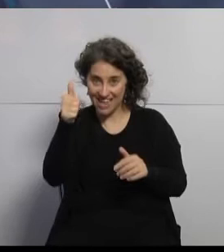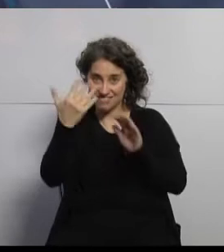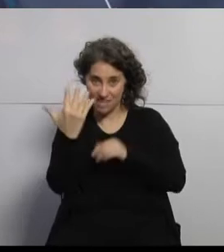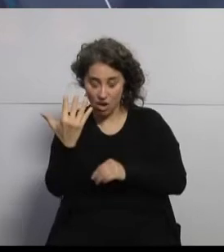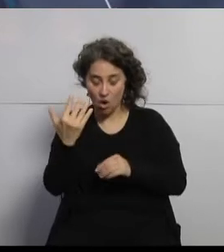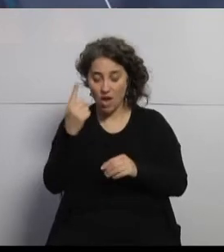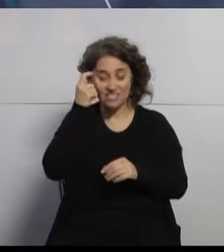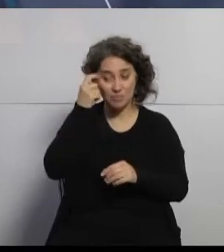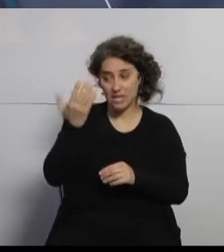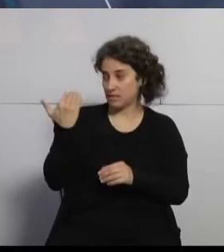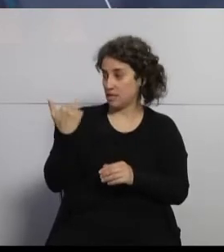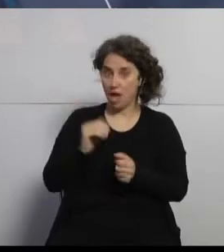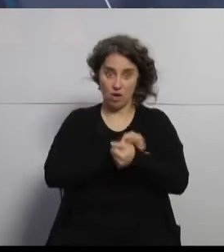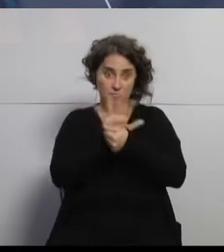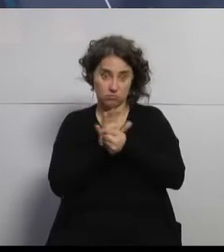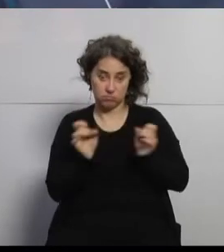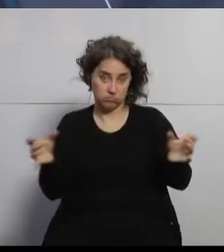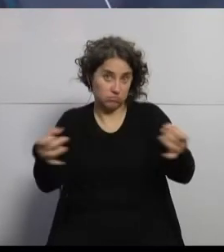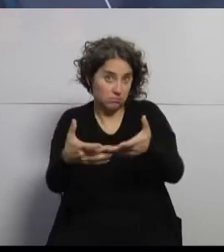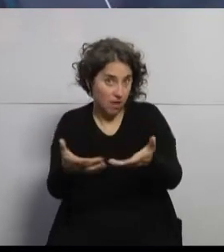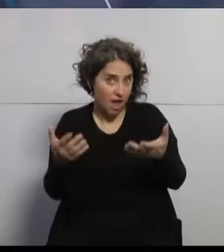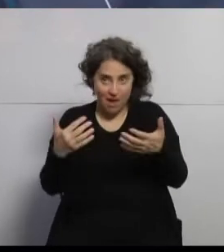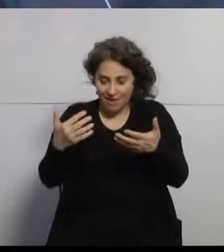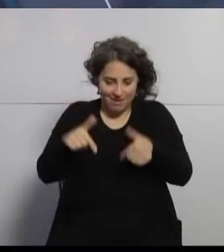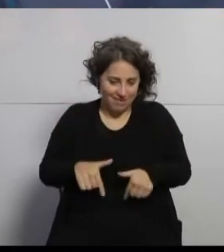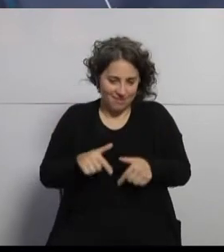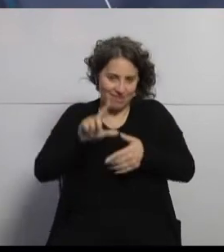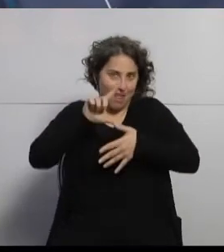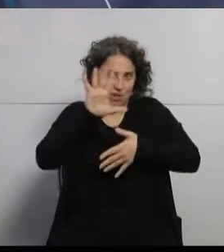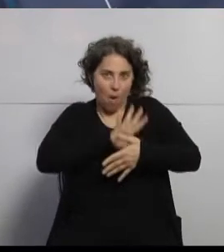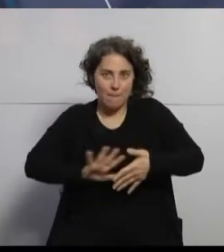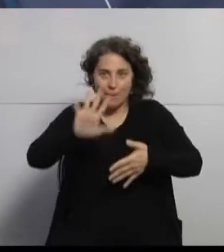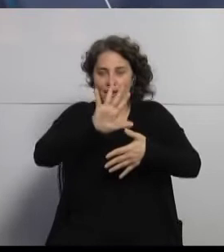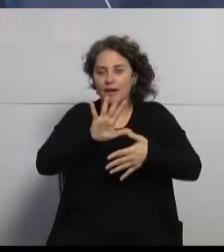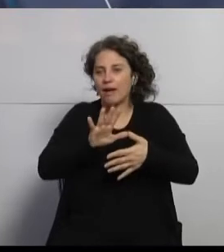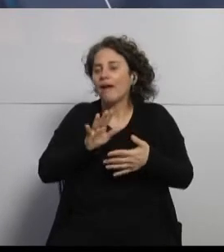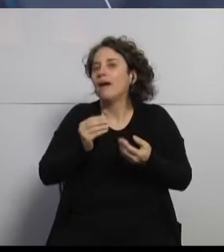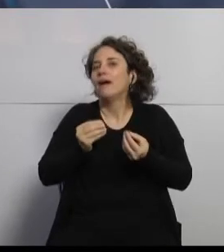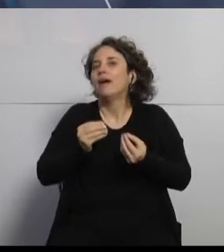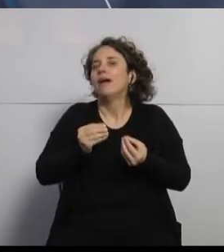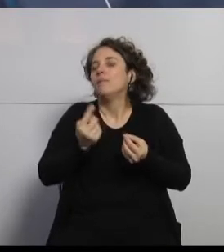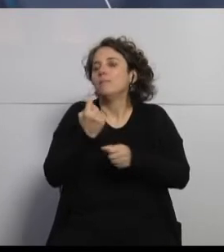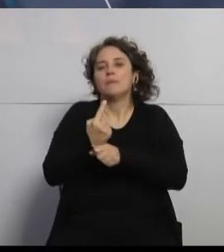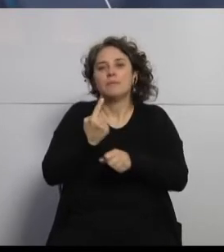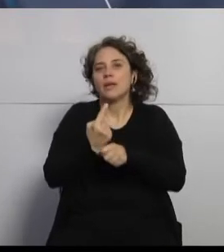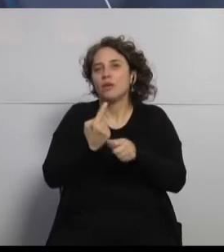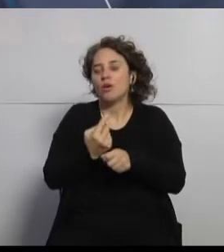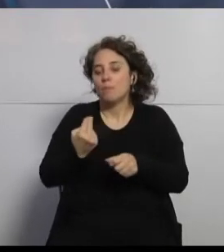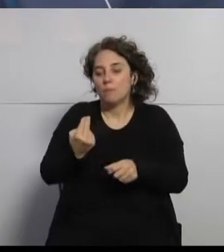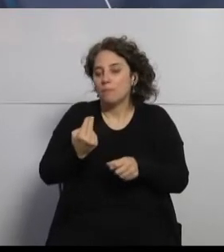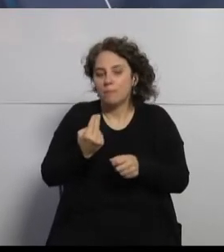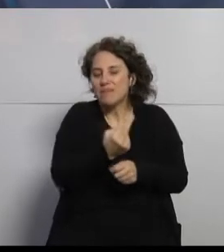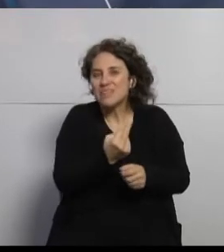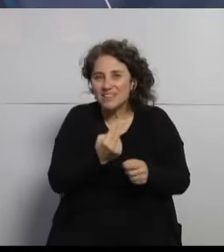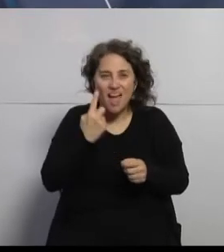ahorita en COVID a lo largo de Latinoamérica han implicado primero habilitamiento muy